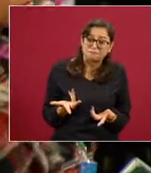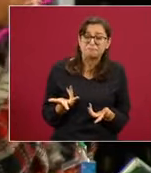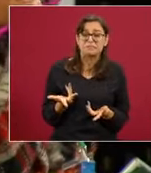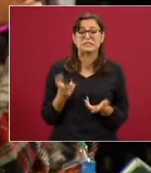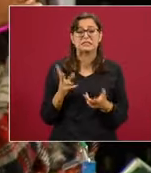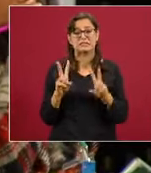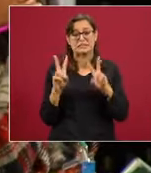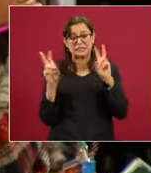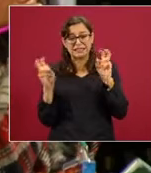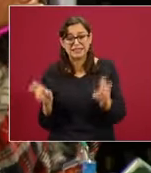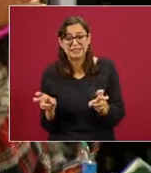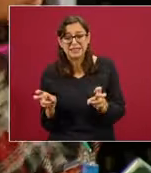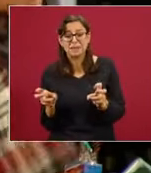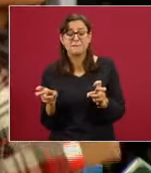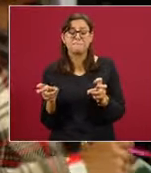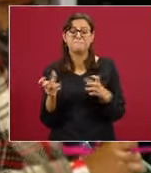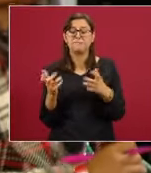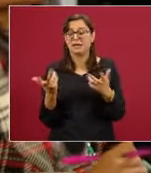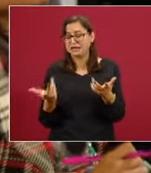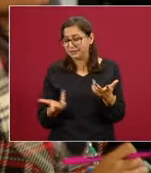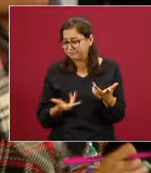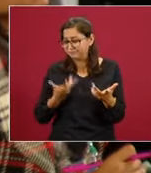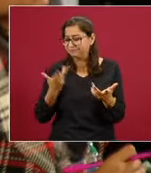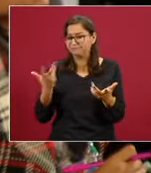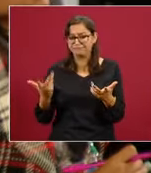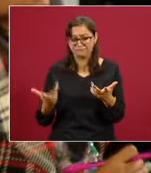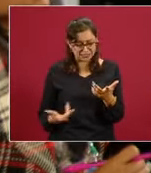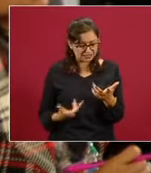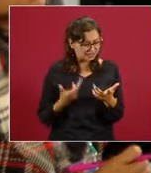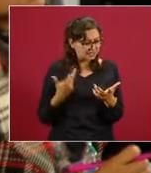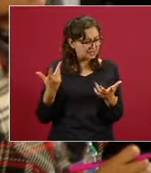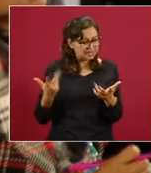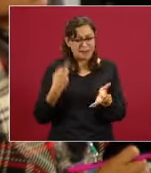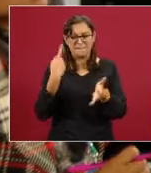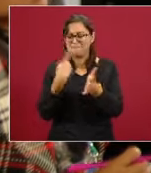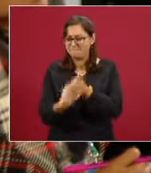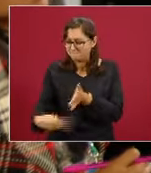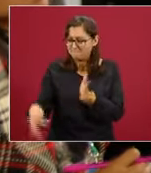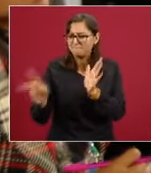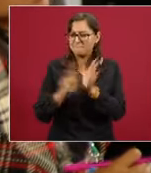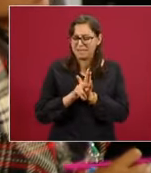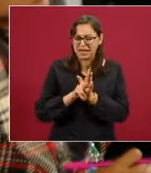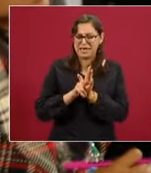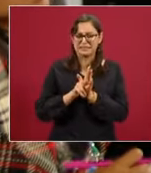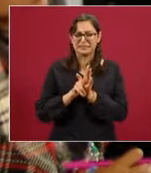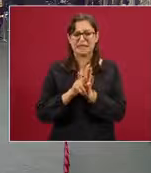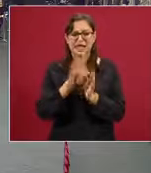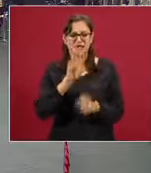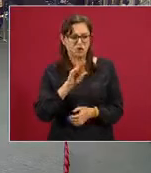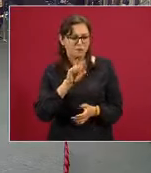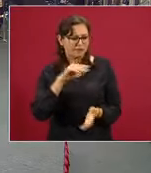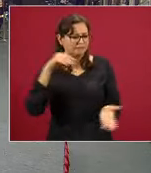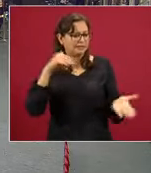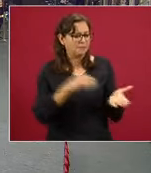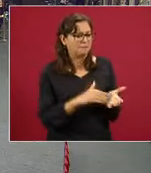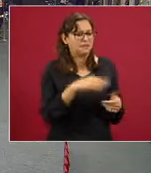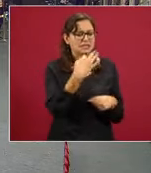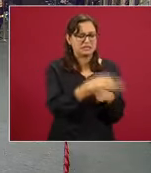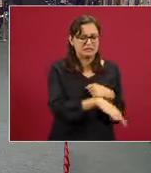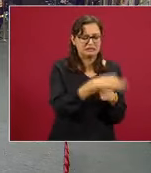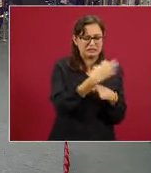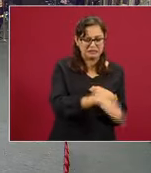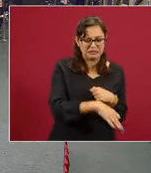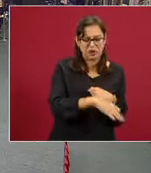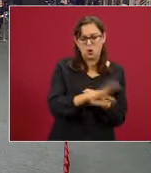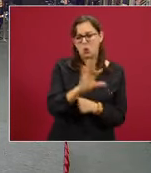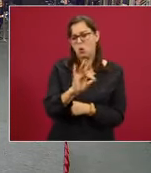plazas, de las plazas de los 90 mil que tenían plazas temporales, de los 40 mil, 45 mil